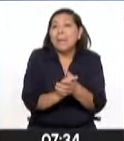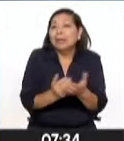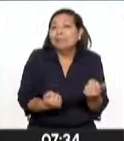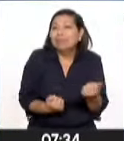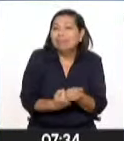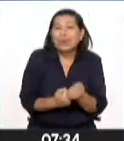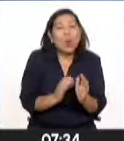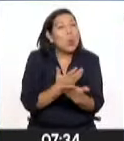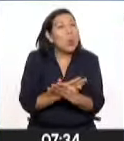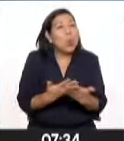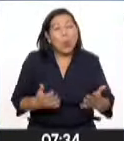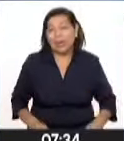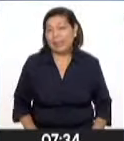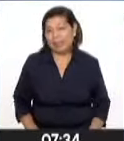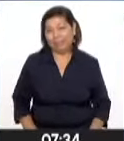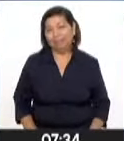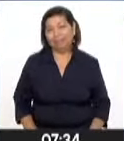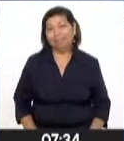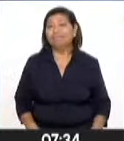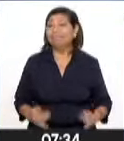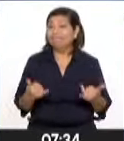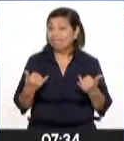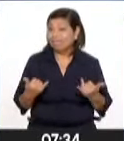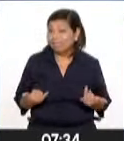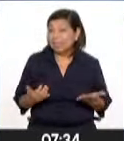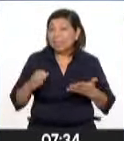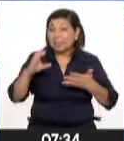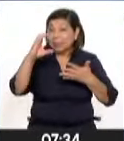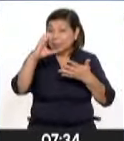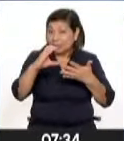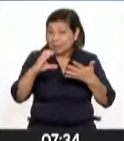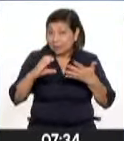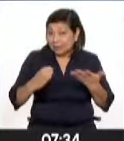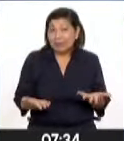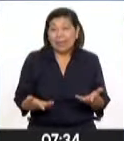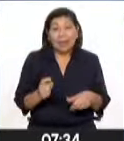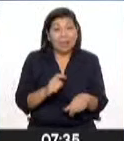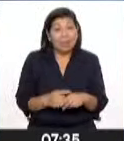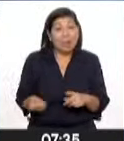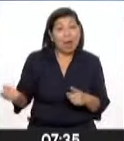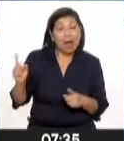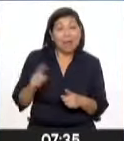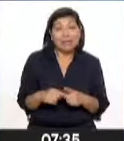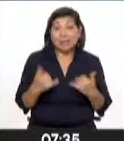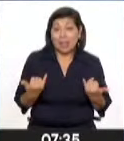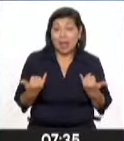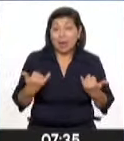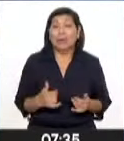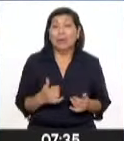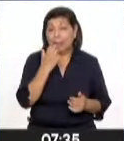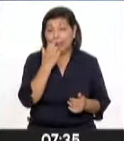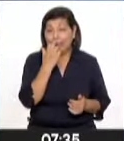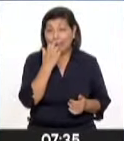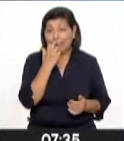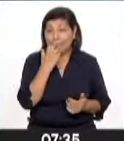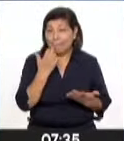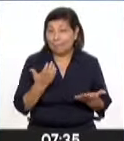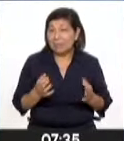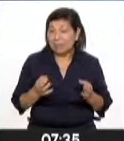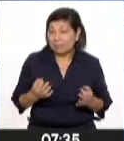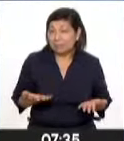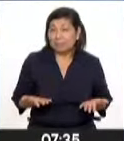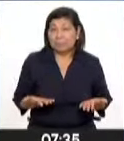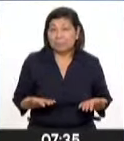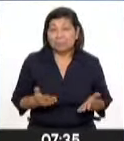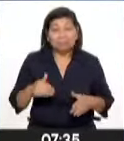en todo caso, para el análisis respecto a las características que se han dado de un tiempo esta parte con gobiernos en esta región que, si bien es